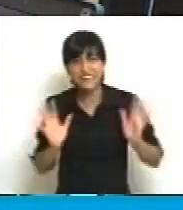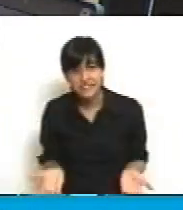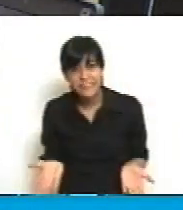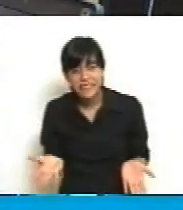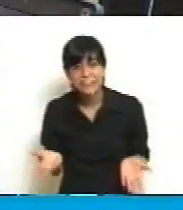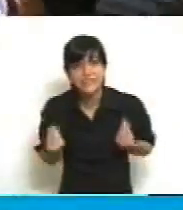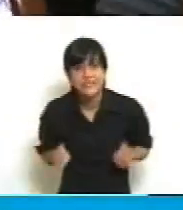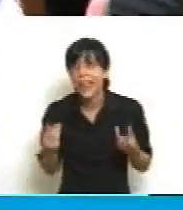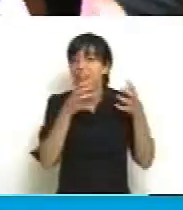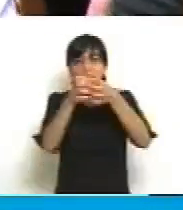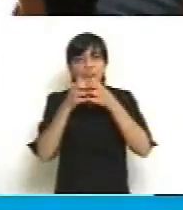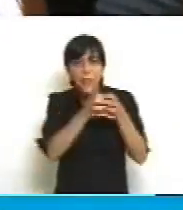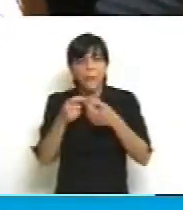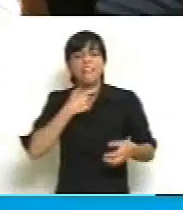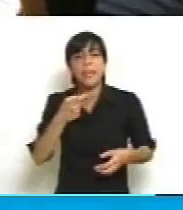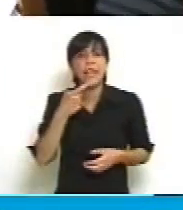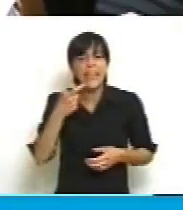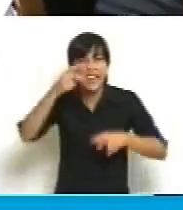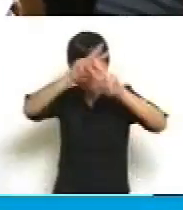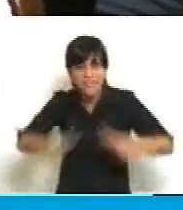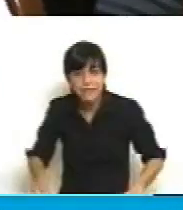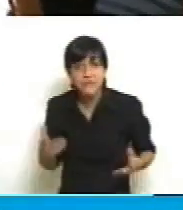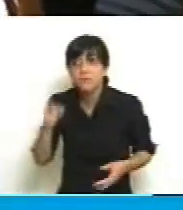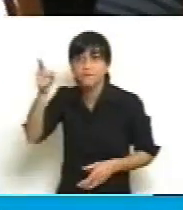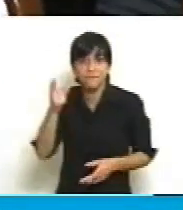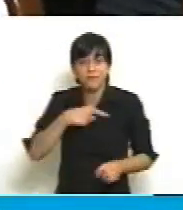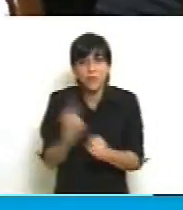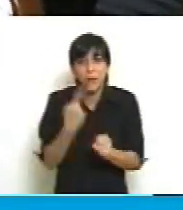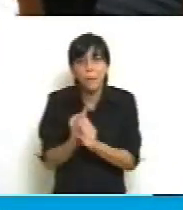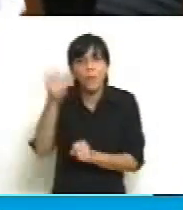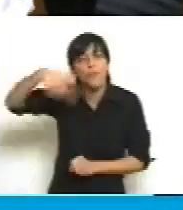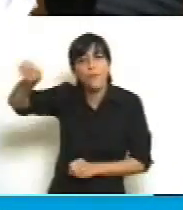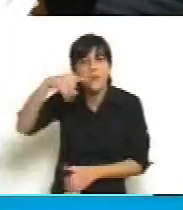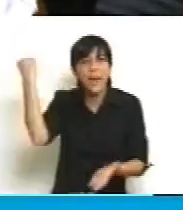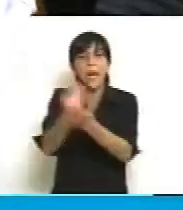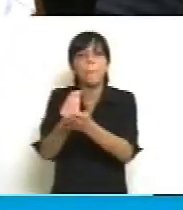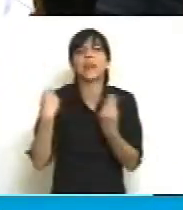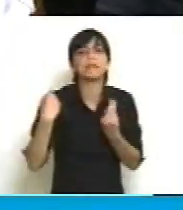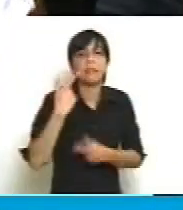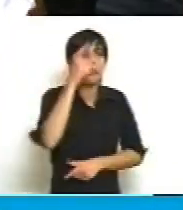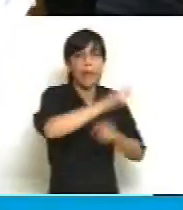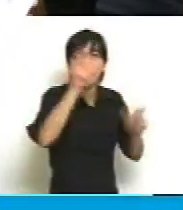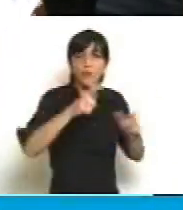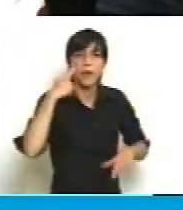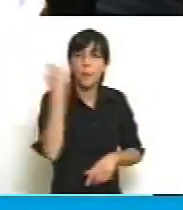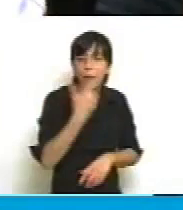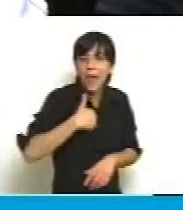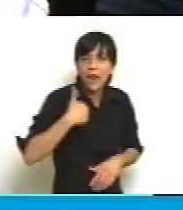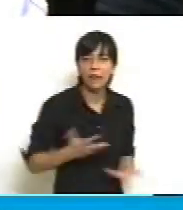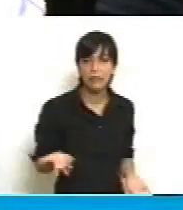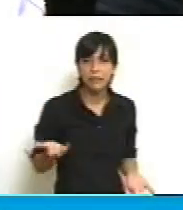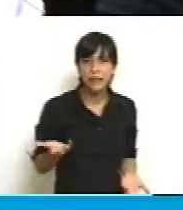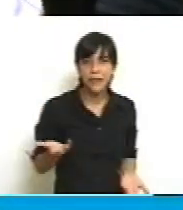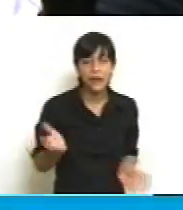Son parte del pueblo de la Nación, son representantes del pueblo de la Nación. Y la verdad, señor